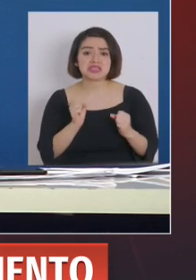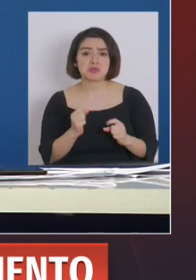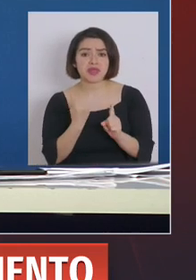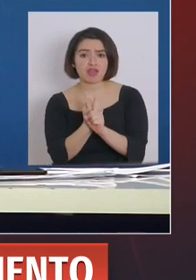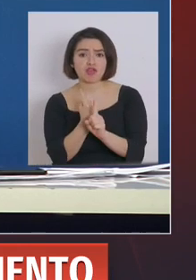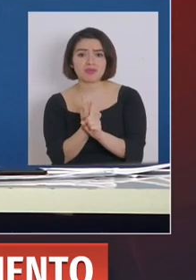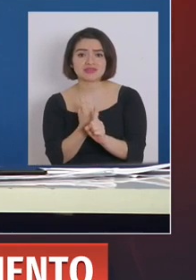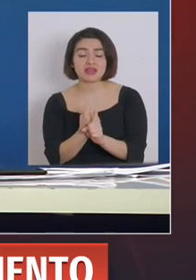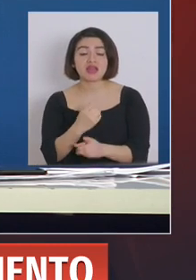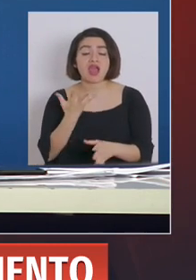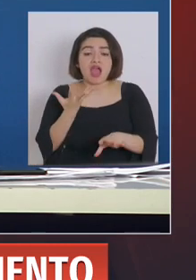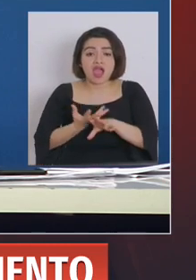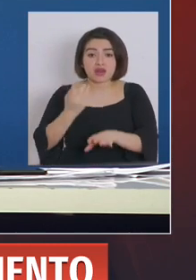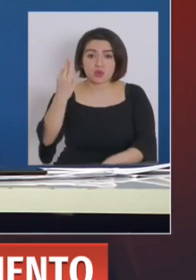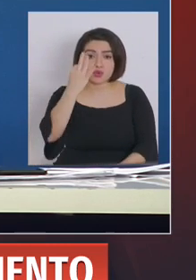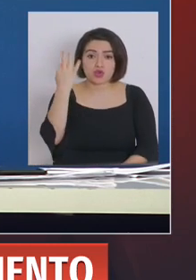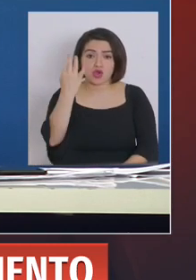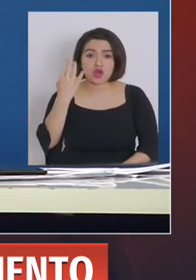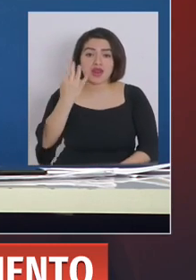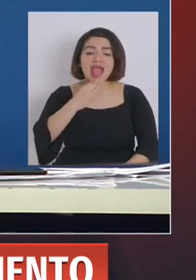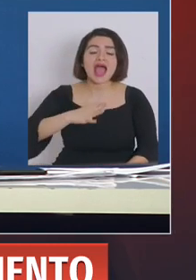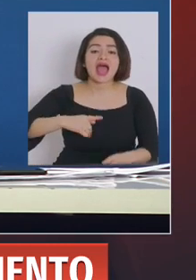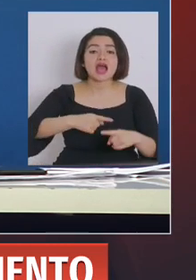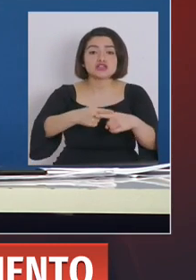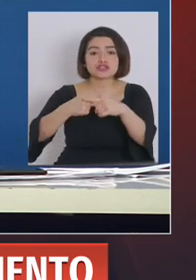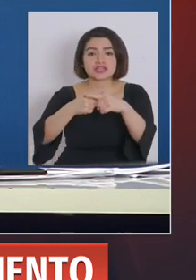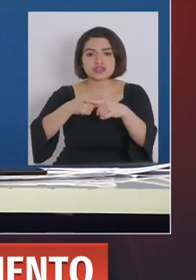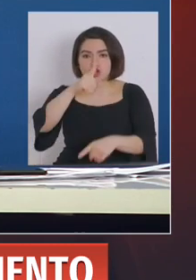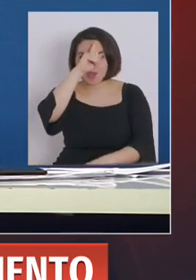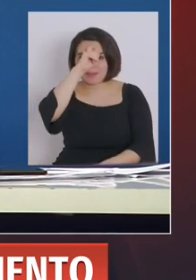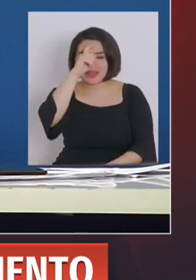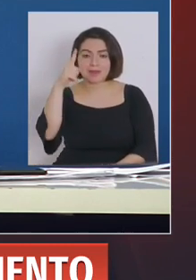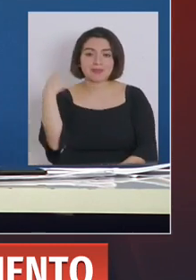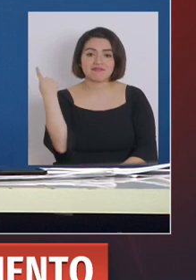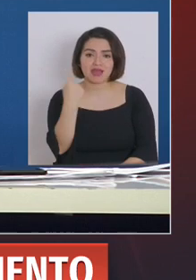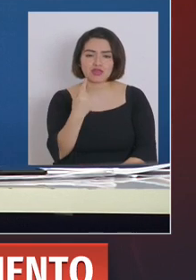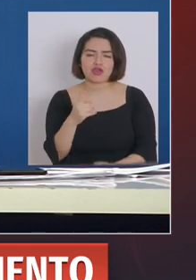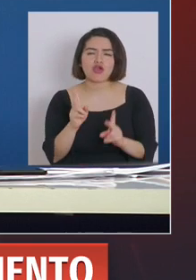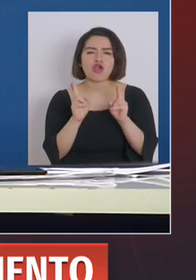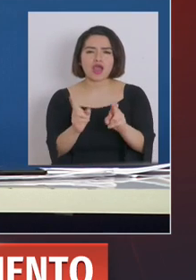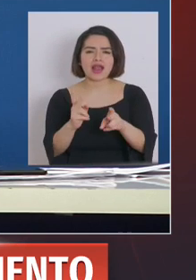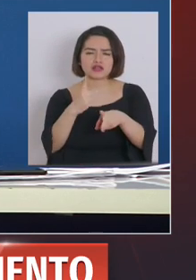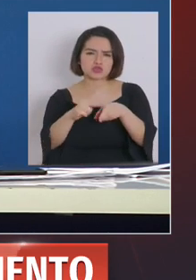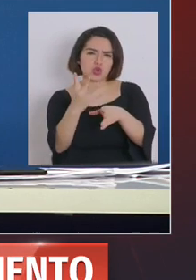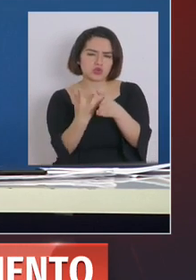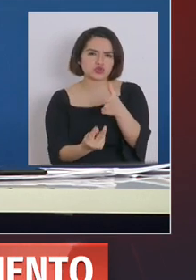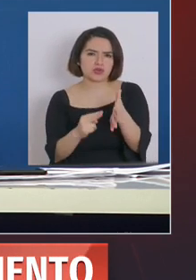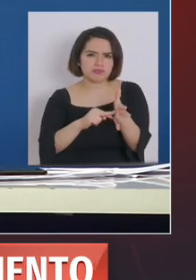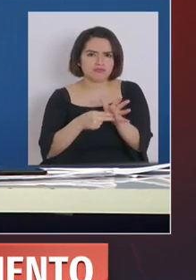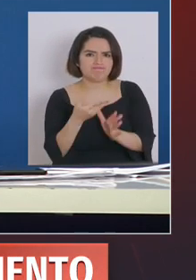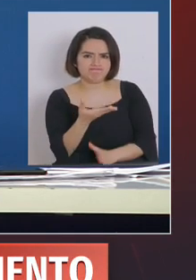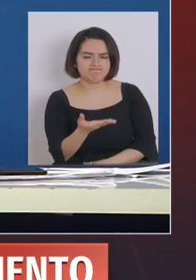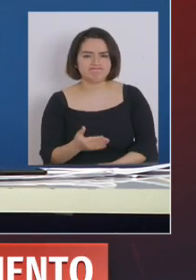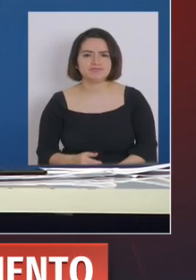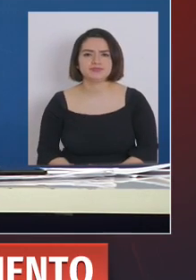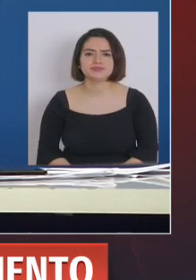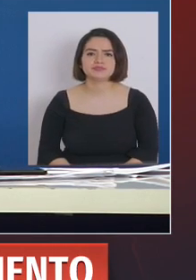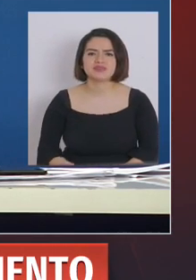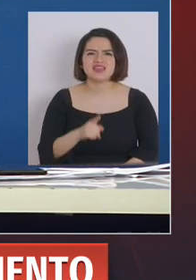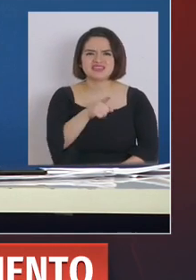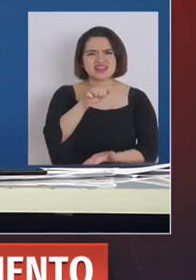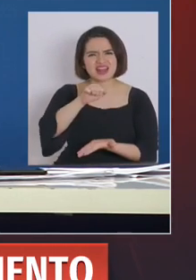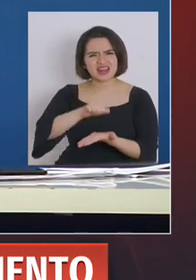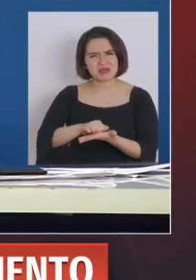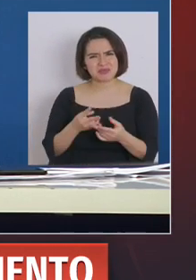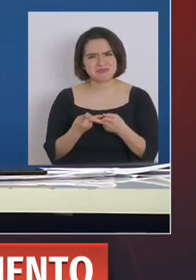de hecho, hubo una reunión con la Asociación de Clínicas y espero que eso se solucione. A mí me llama la atención que ese tipo de reclamos